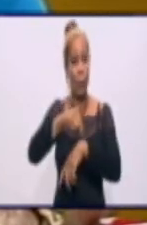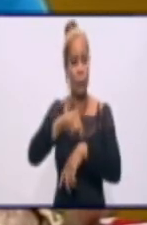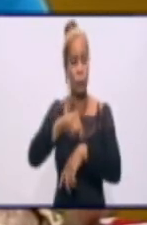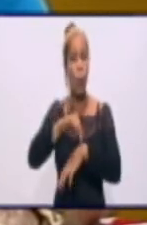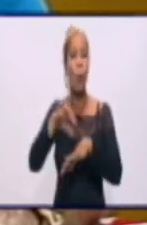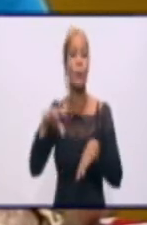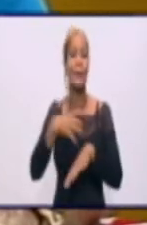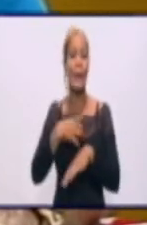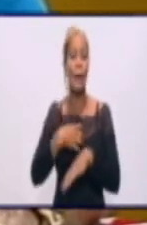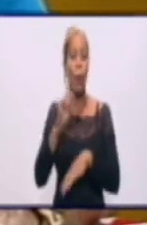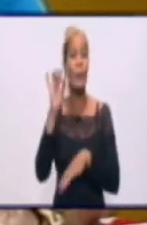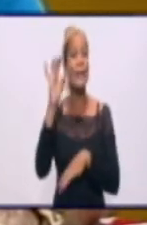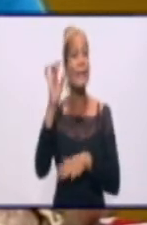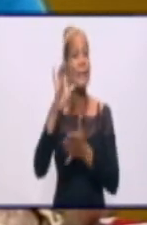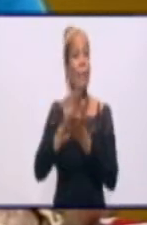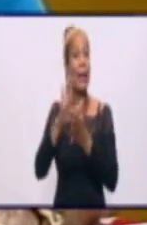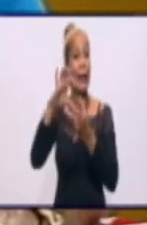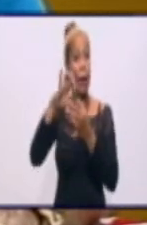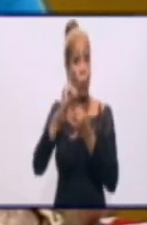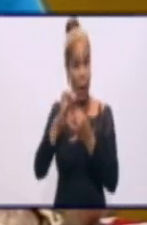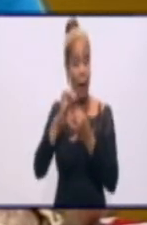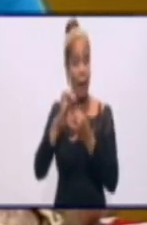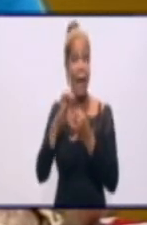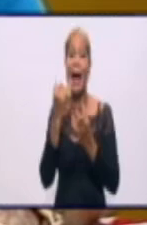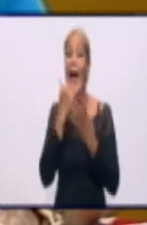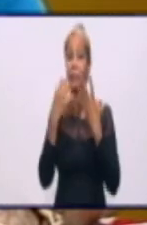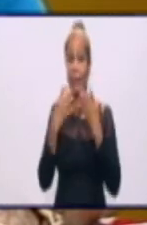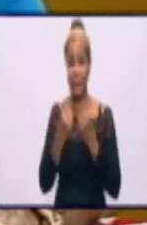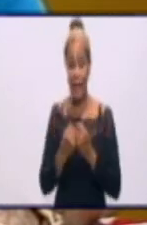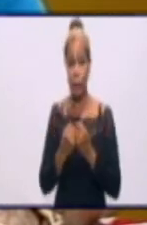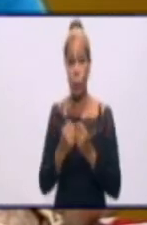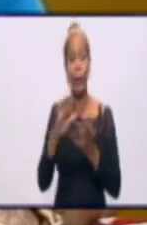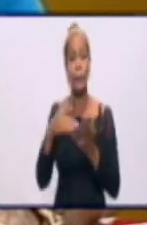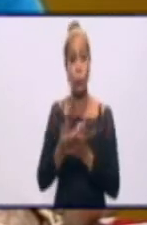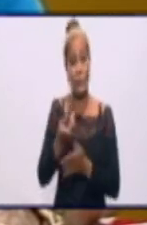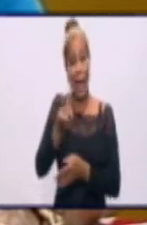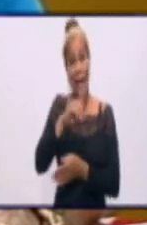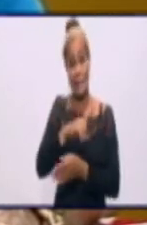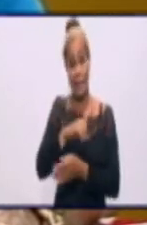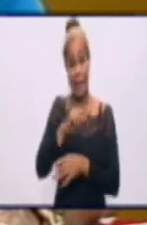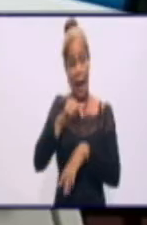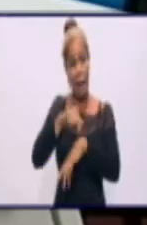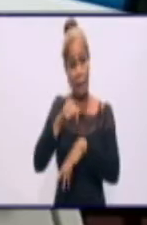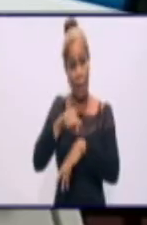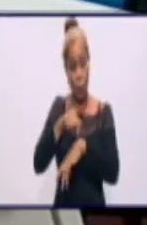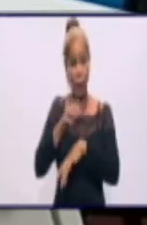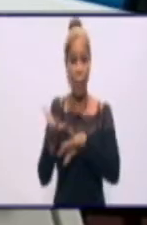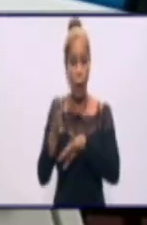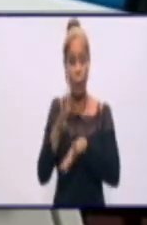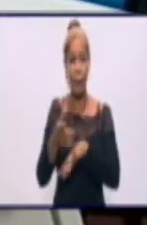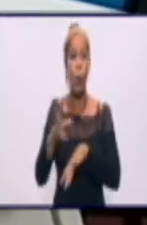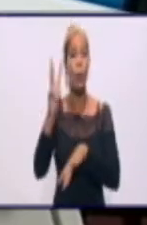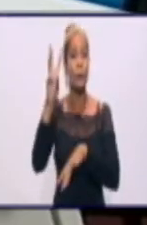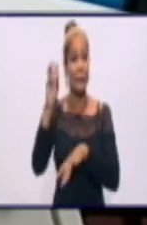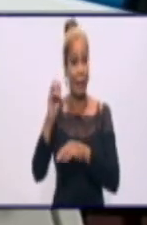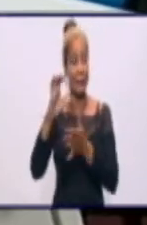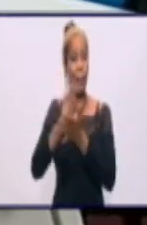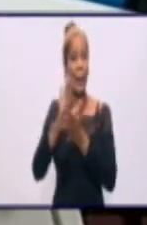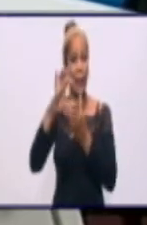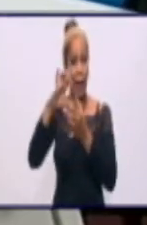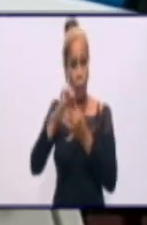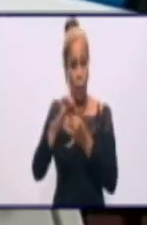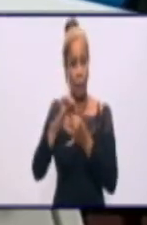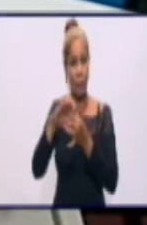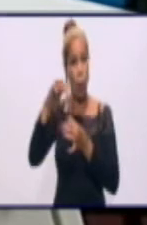afectados, que ayer en este horario teníamos 30, quiere decir que tenemos la mitad, quiere decir que ha habido cierta mejoría y ahora como premisa se está